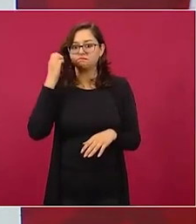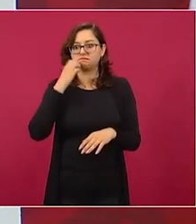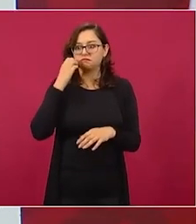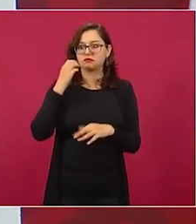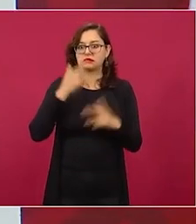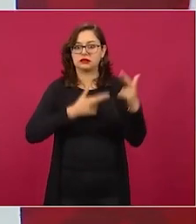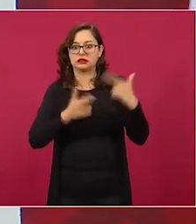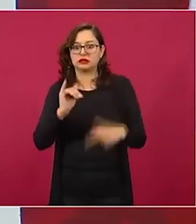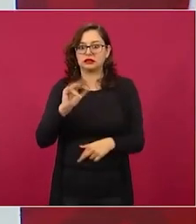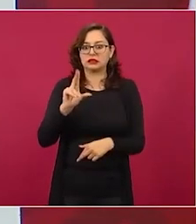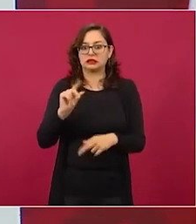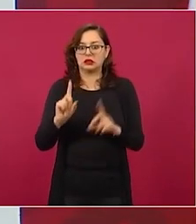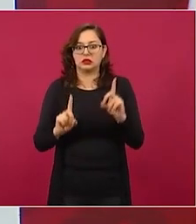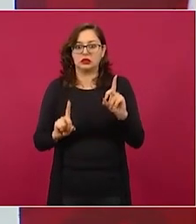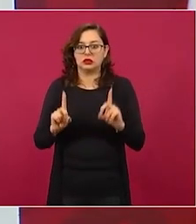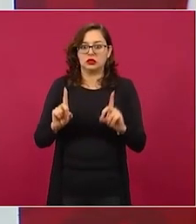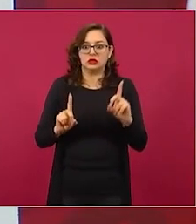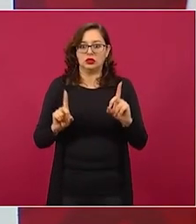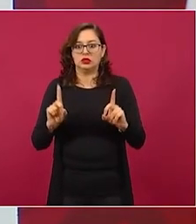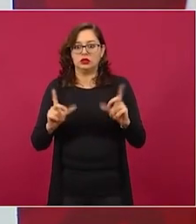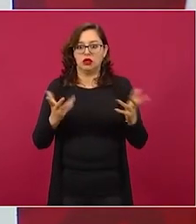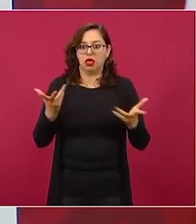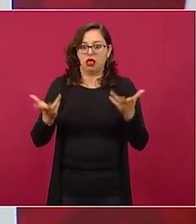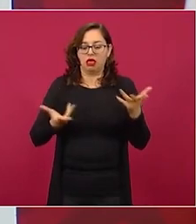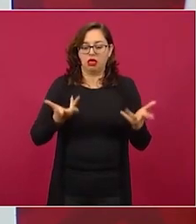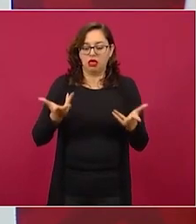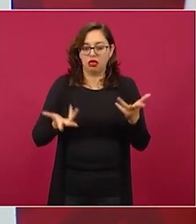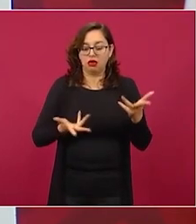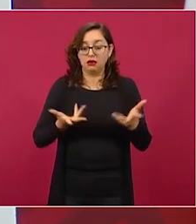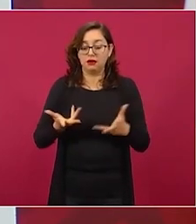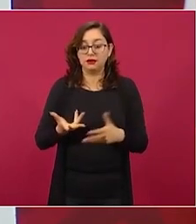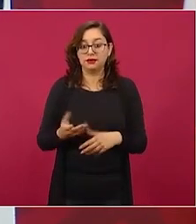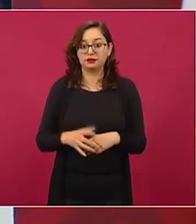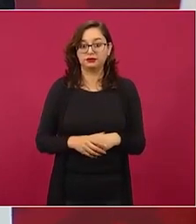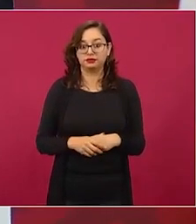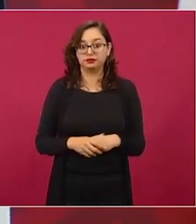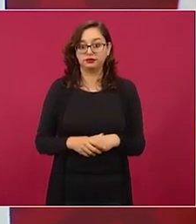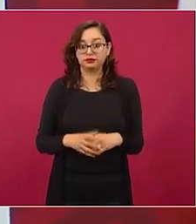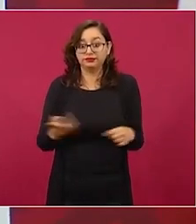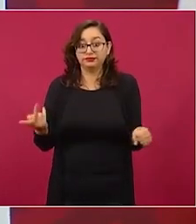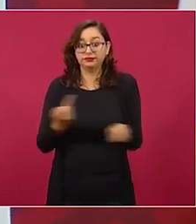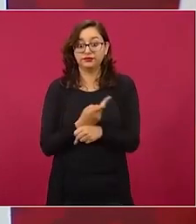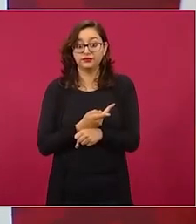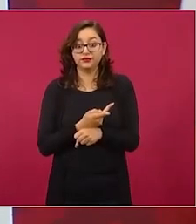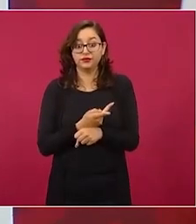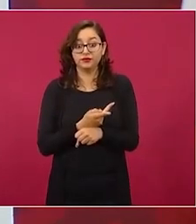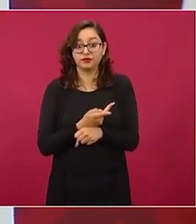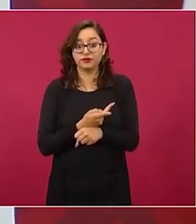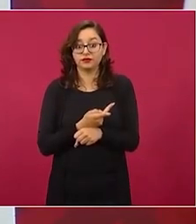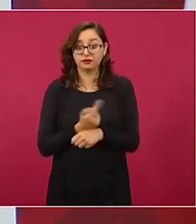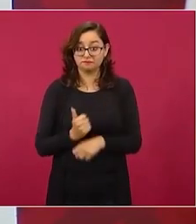y se dejan intimidar